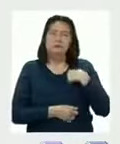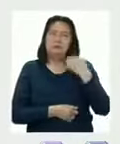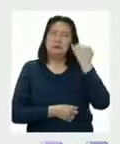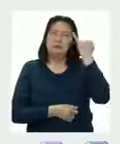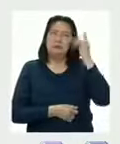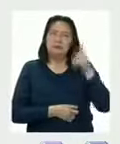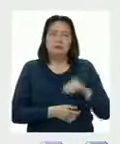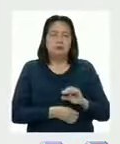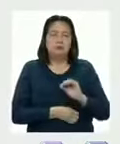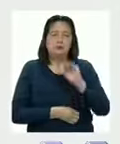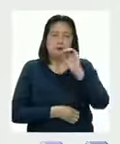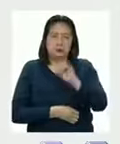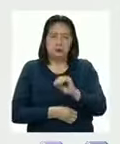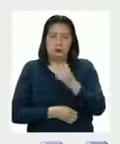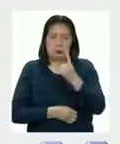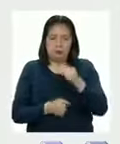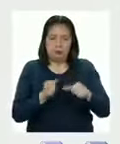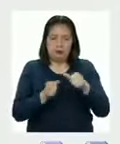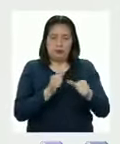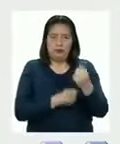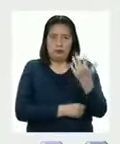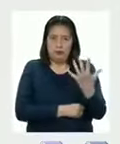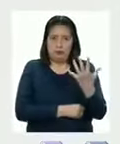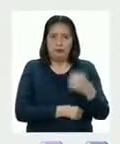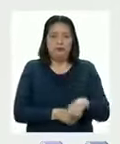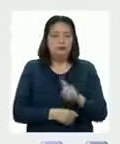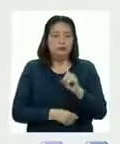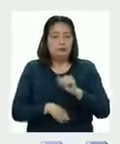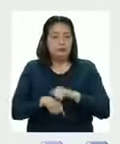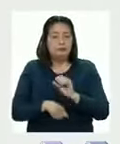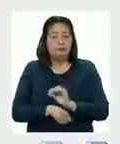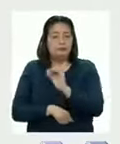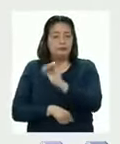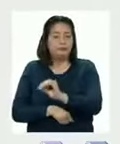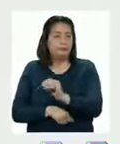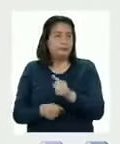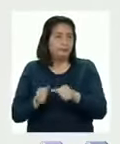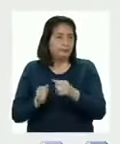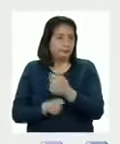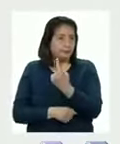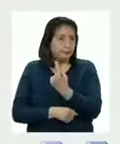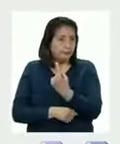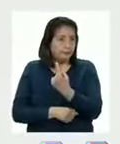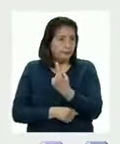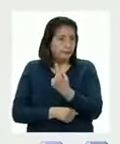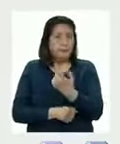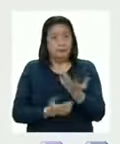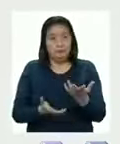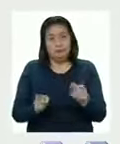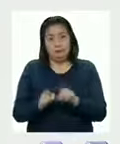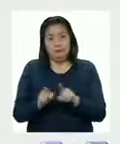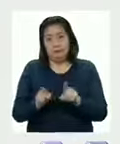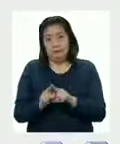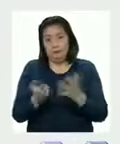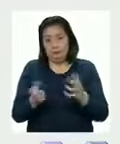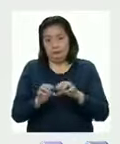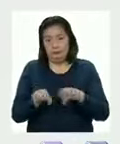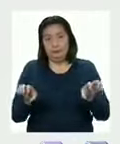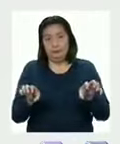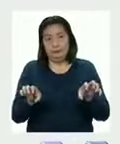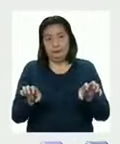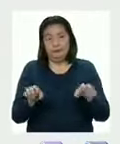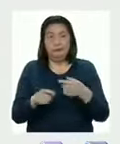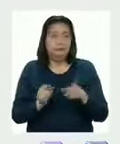sugiere poner una en la casilla del cinco Y la otra en la casilla del uno O sea, también se separan